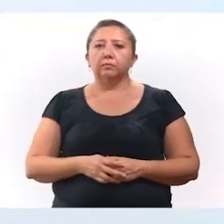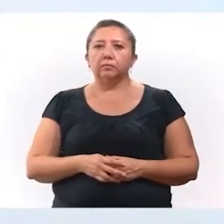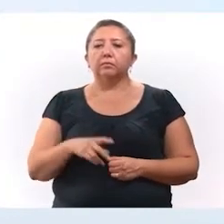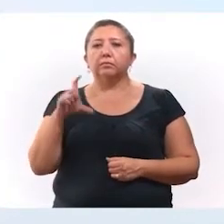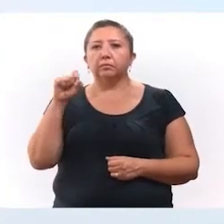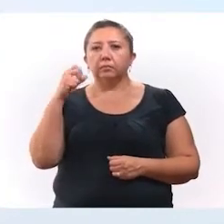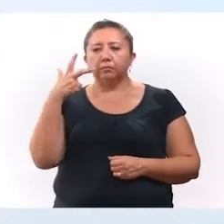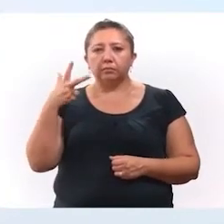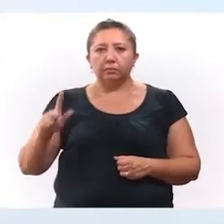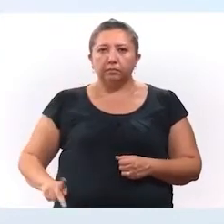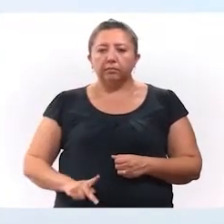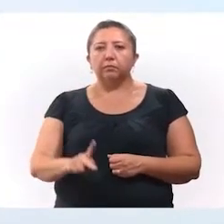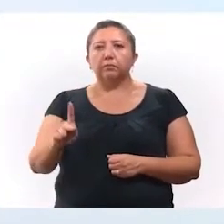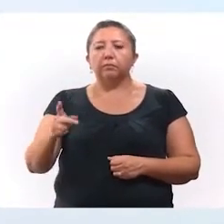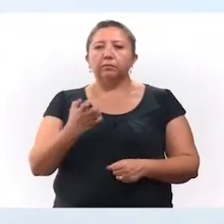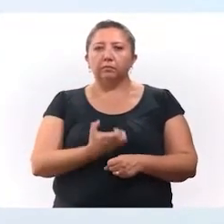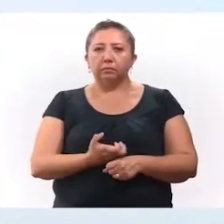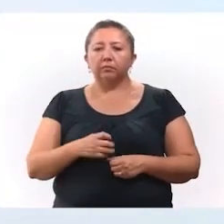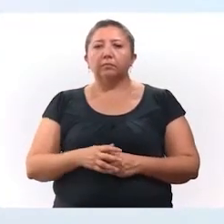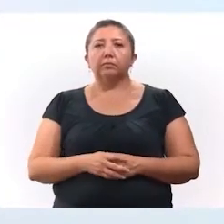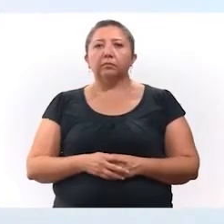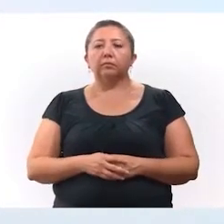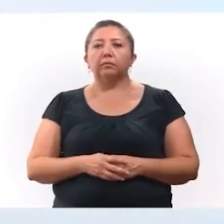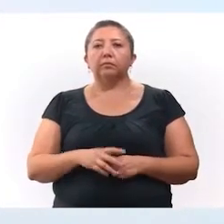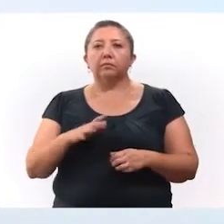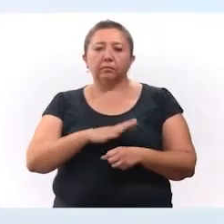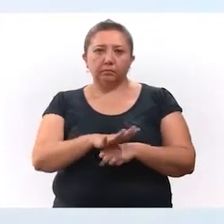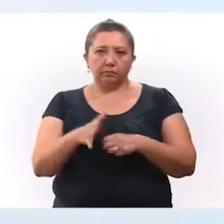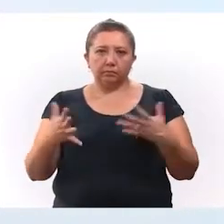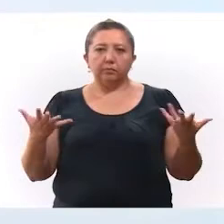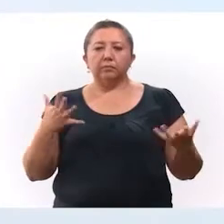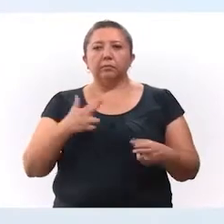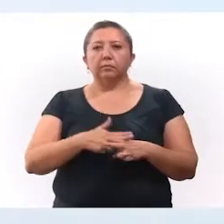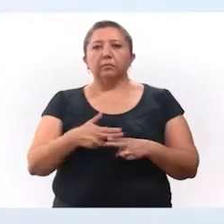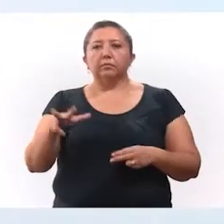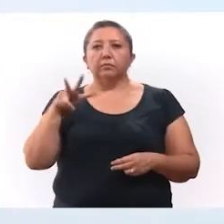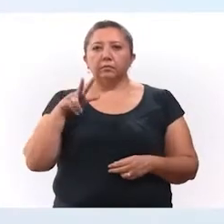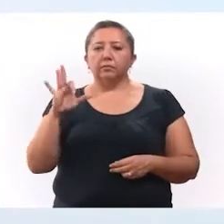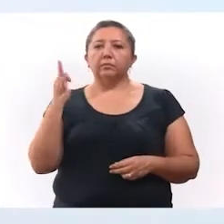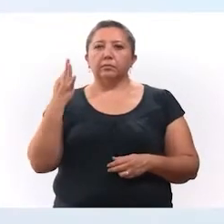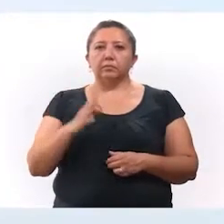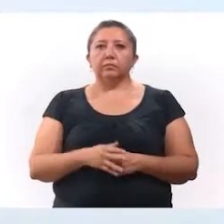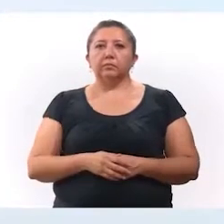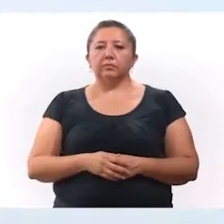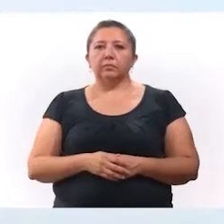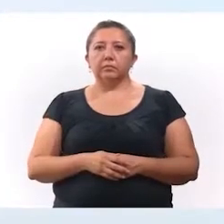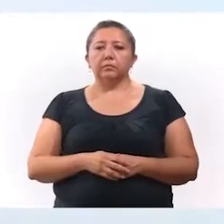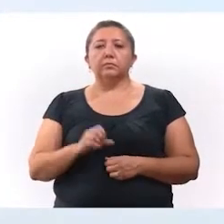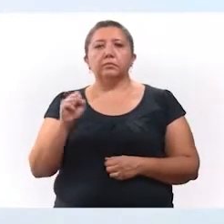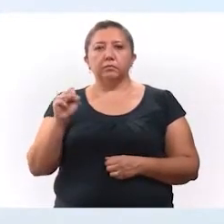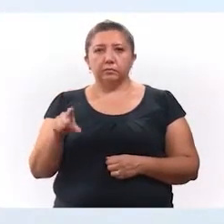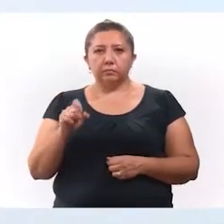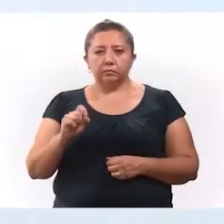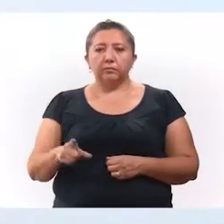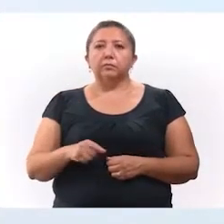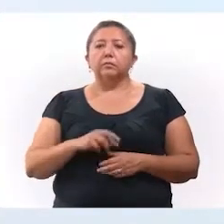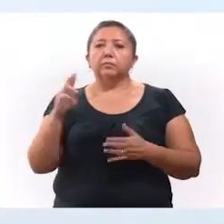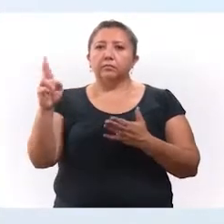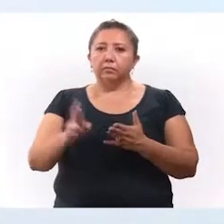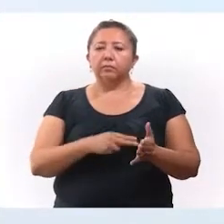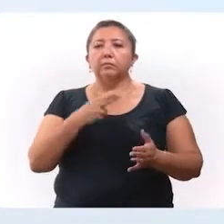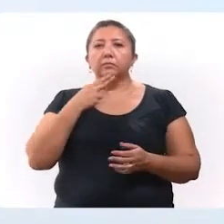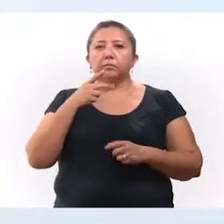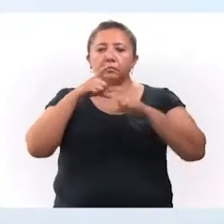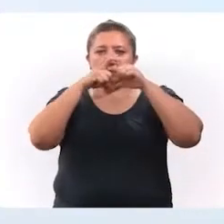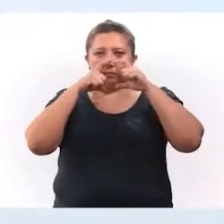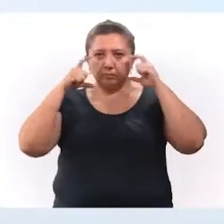de 28 municipios del interior de la entidad, la cual se realizará hasta el 18 de febrero. Asimismo, reitera el